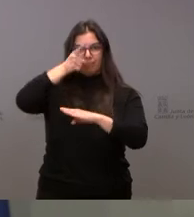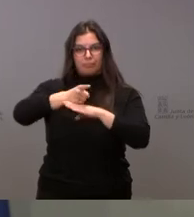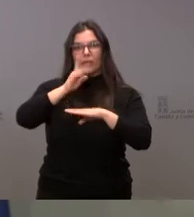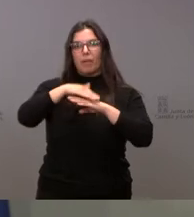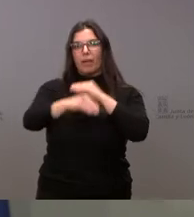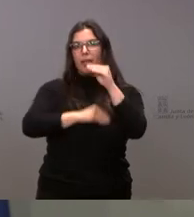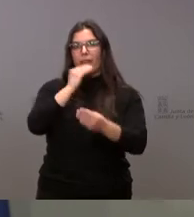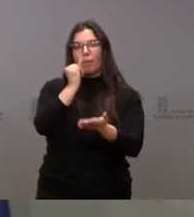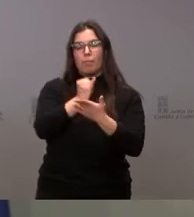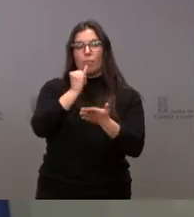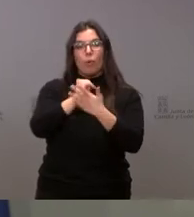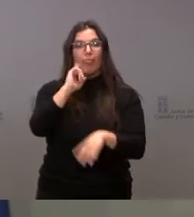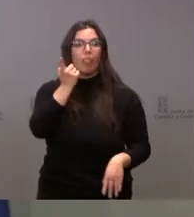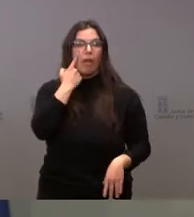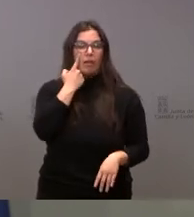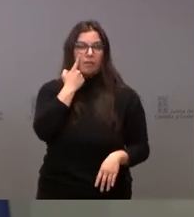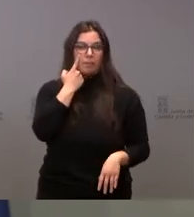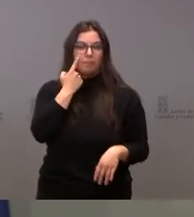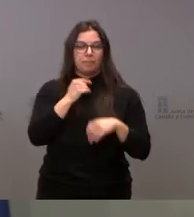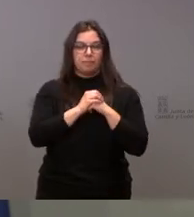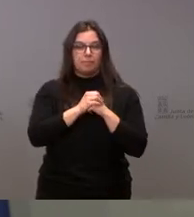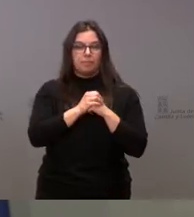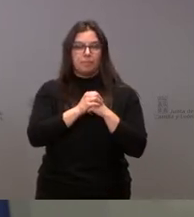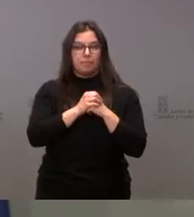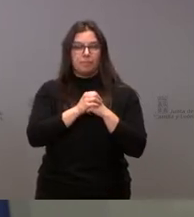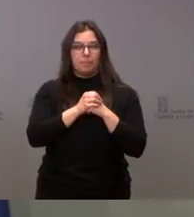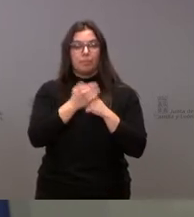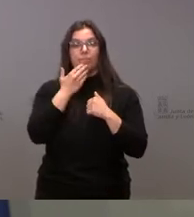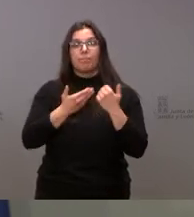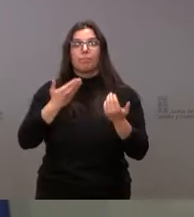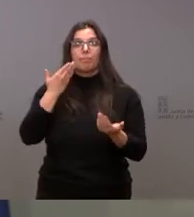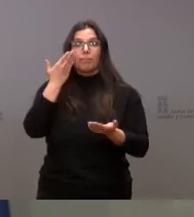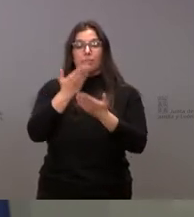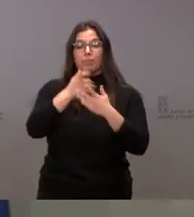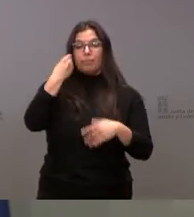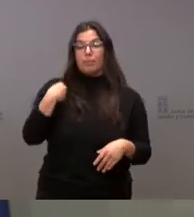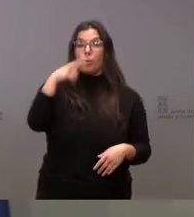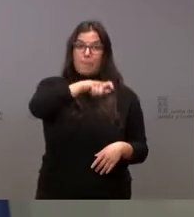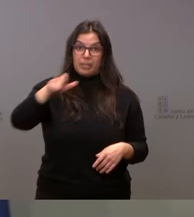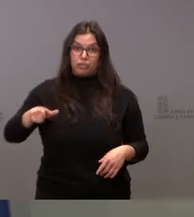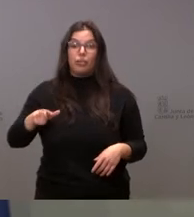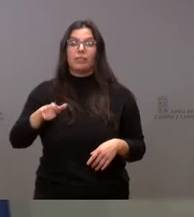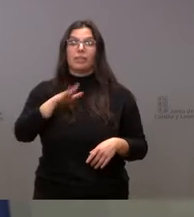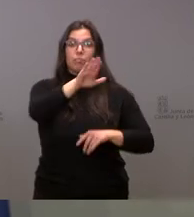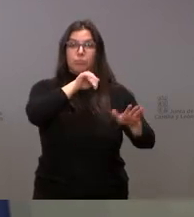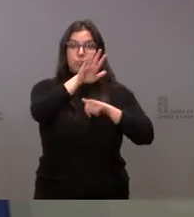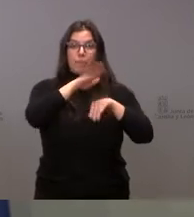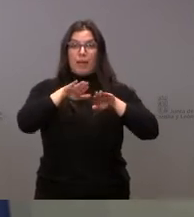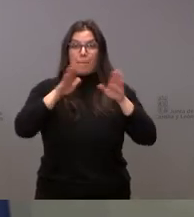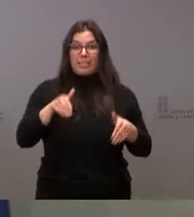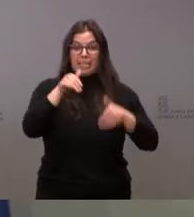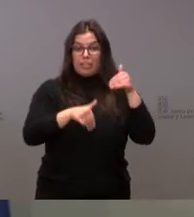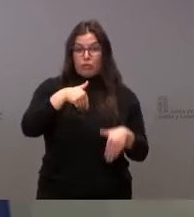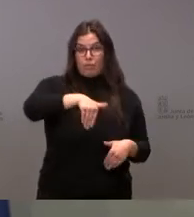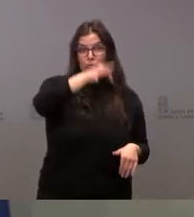de pruebas diagnósticas pedidas a las personas designadas para formar parte de las mesas electorales durante la